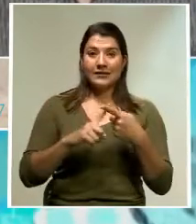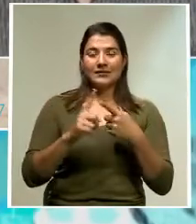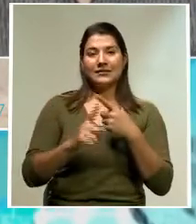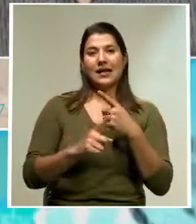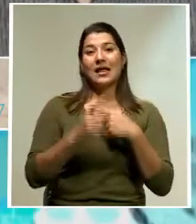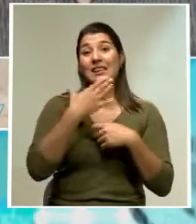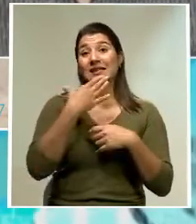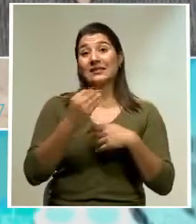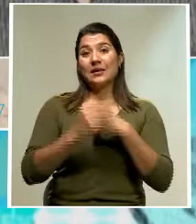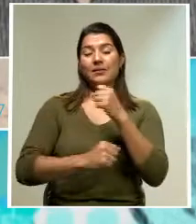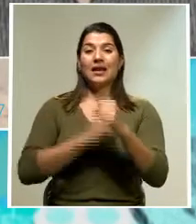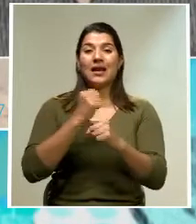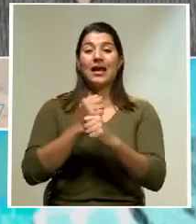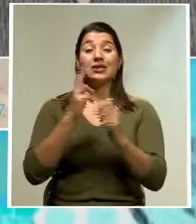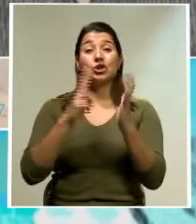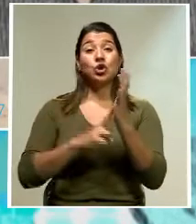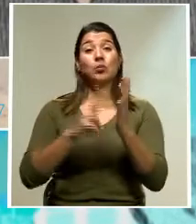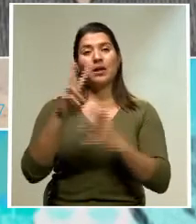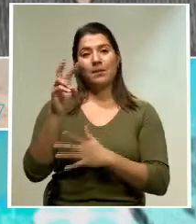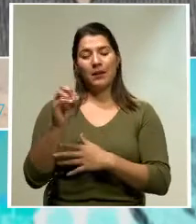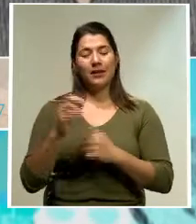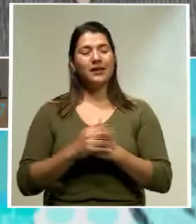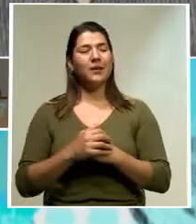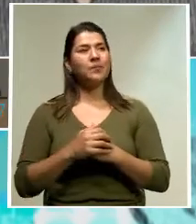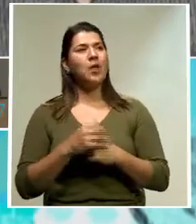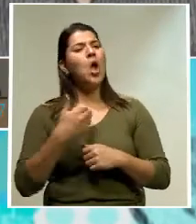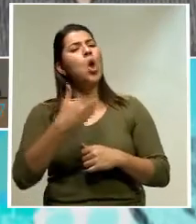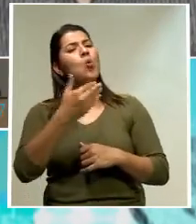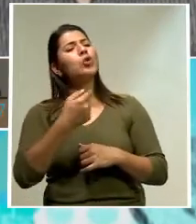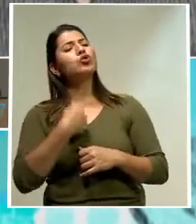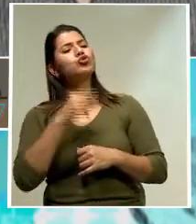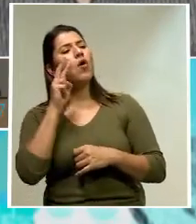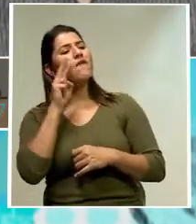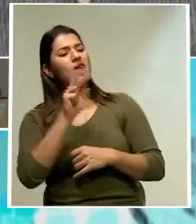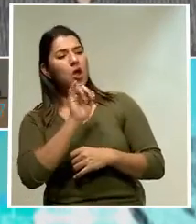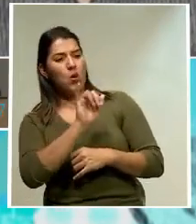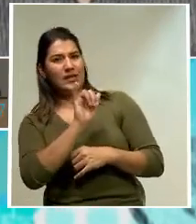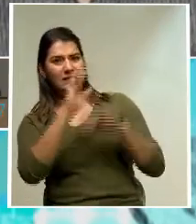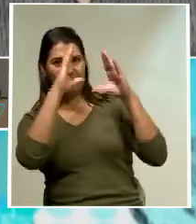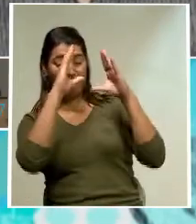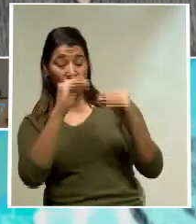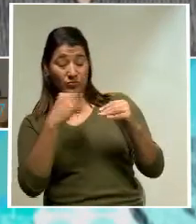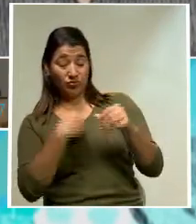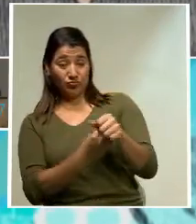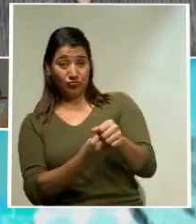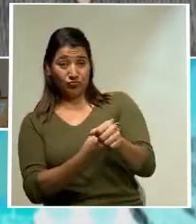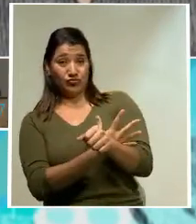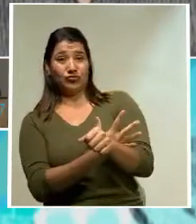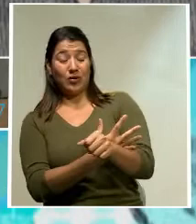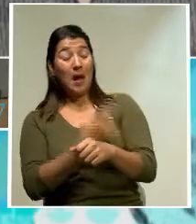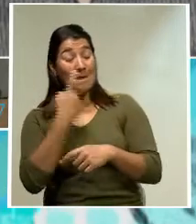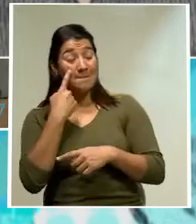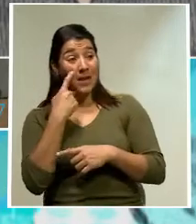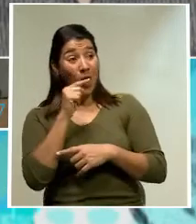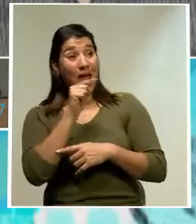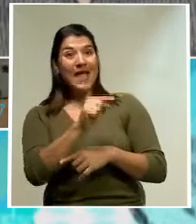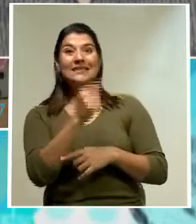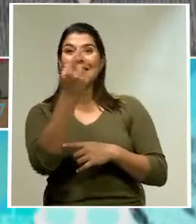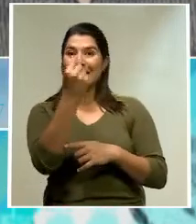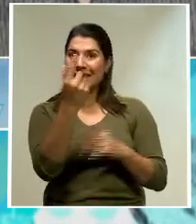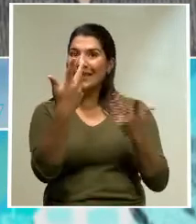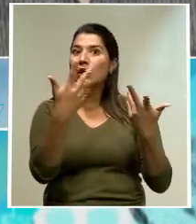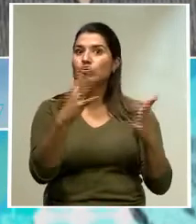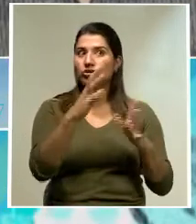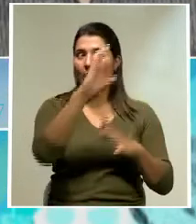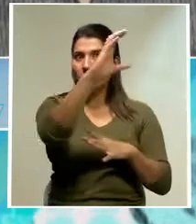Culiza, una cosa que a uno le eriza la piel al conocer este informe es saber que de esa montaña de dinero que está disponible y una buena parte